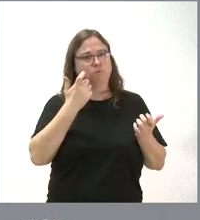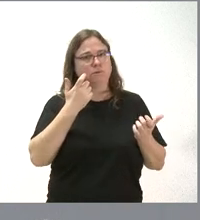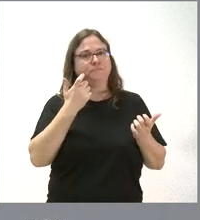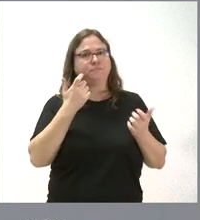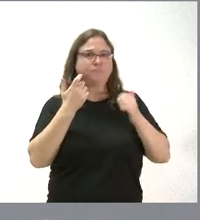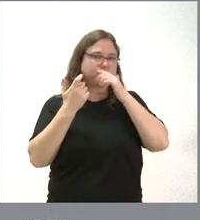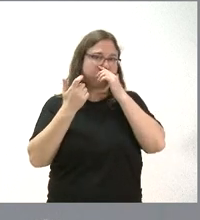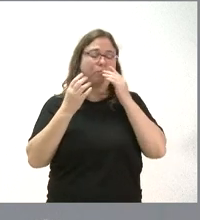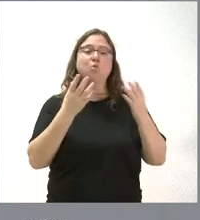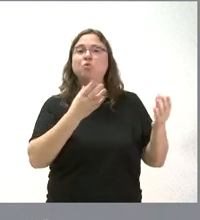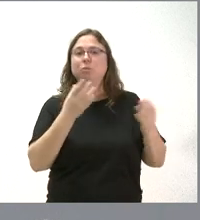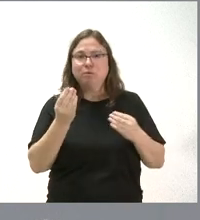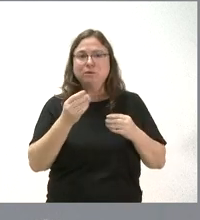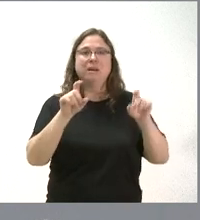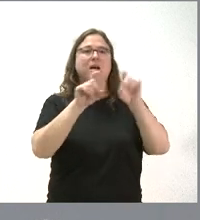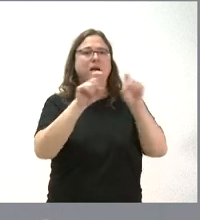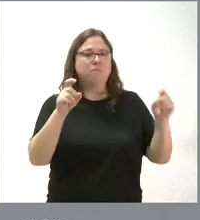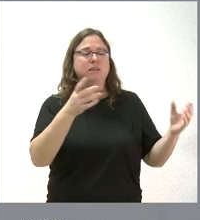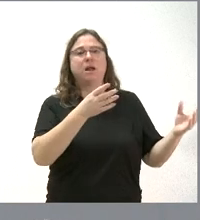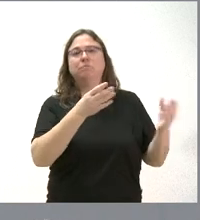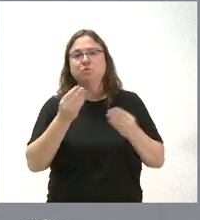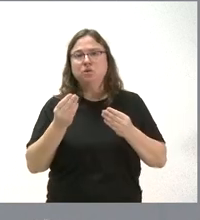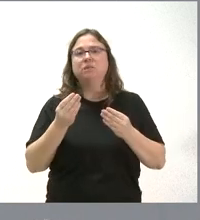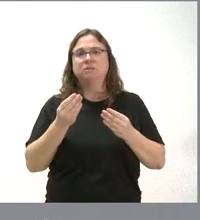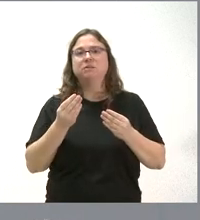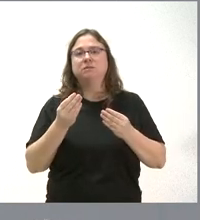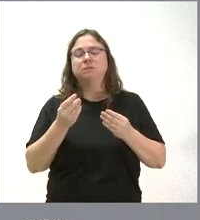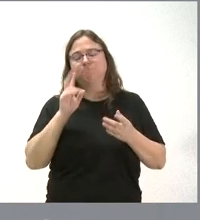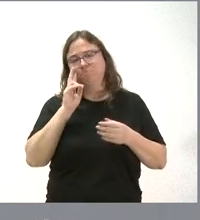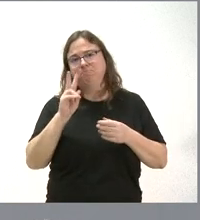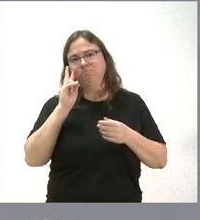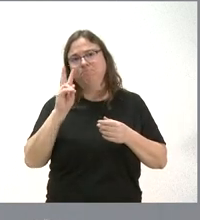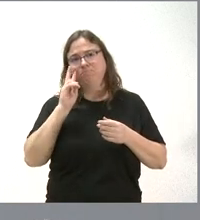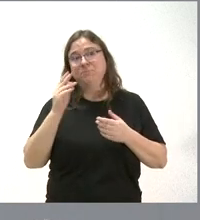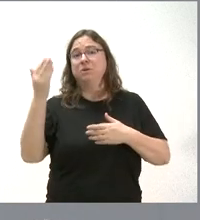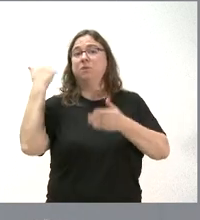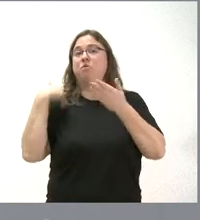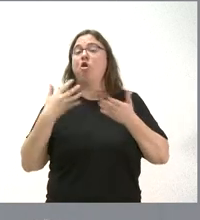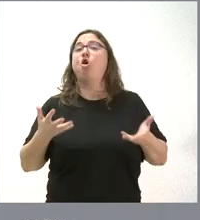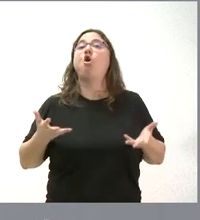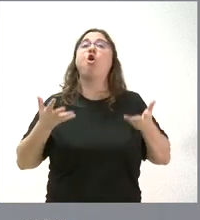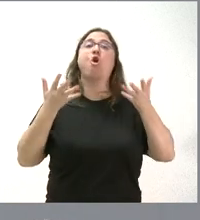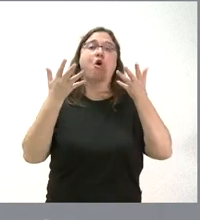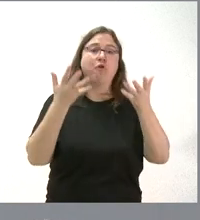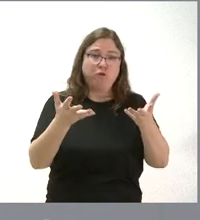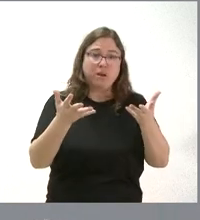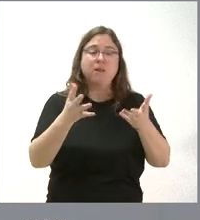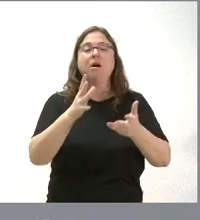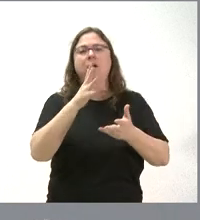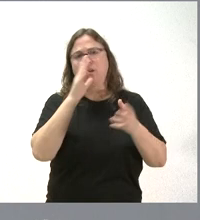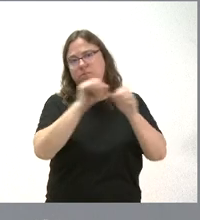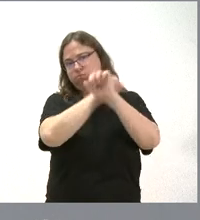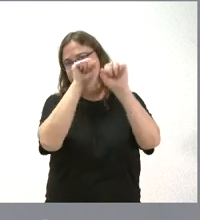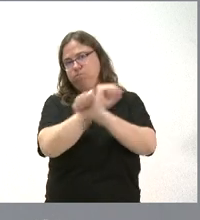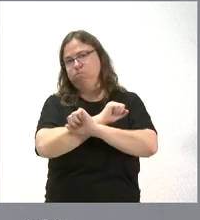licitadores y muchas empresas adjudicatarias ven que lo que fue una oferta que presenta en su momento ahora es una oferta imposible